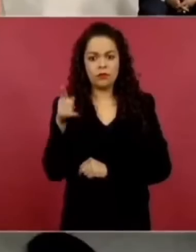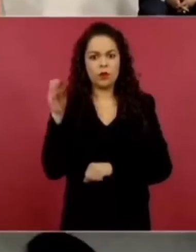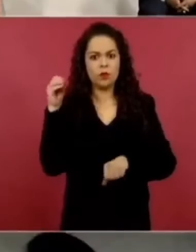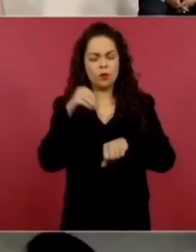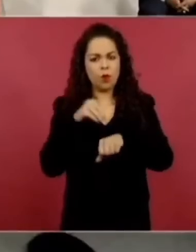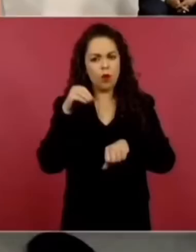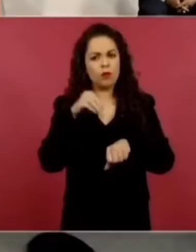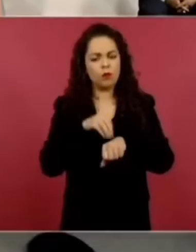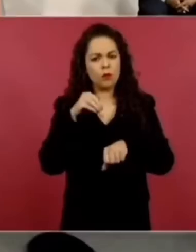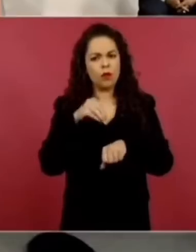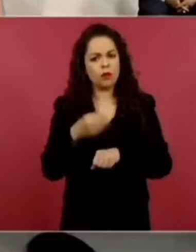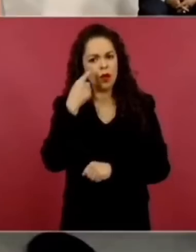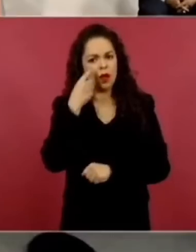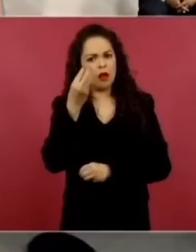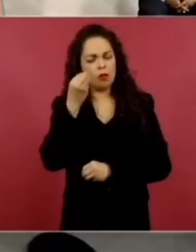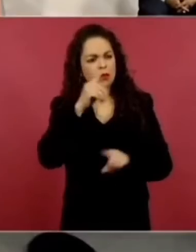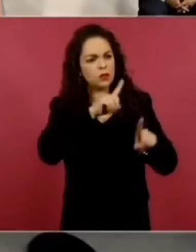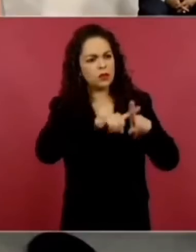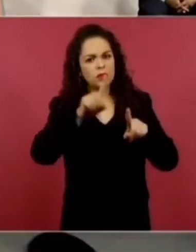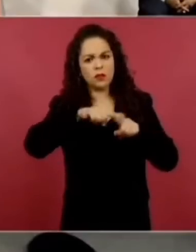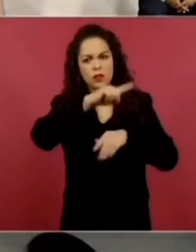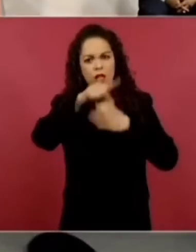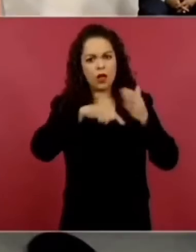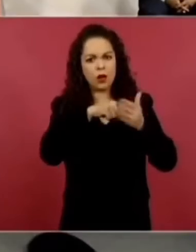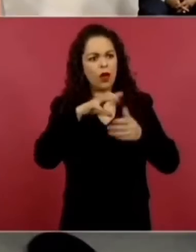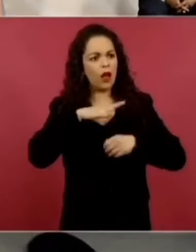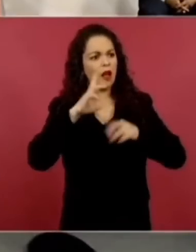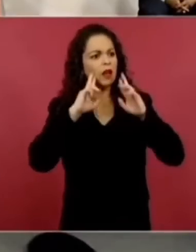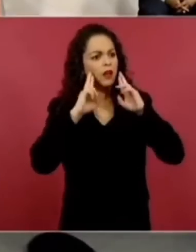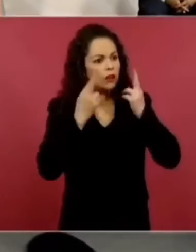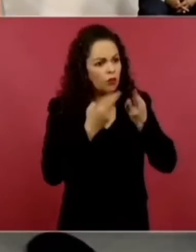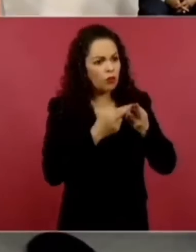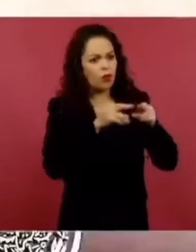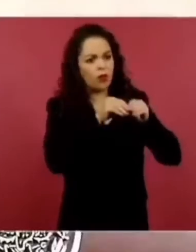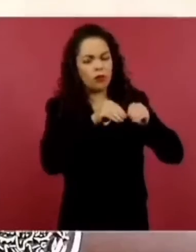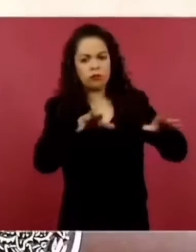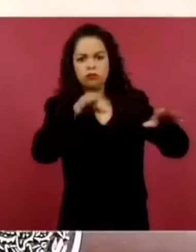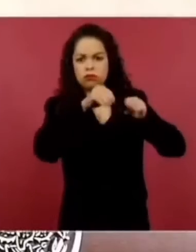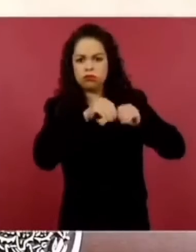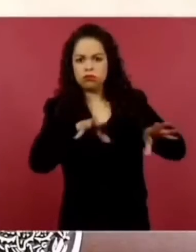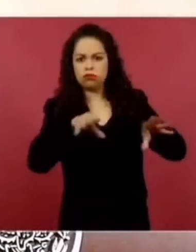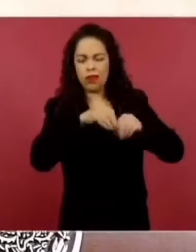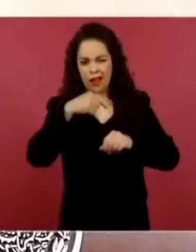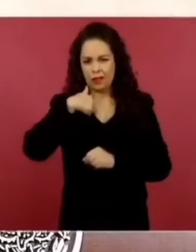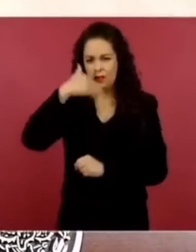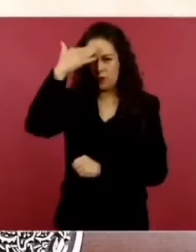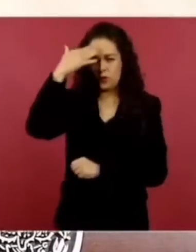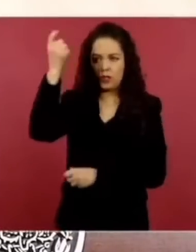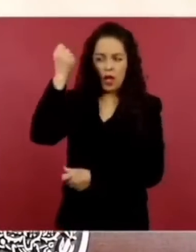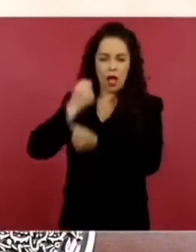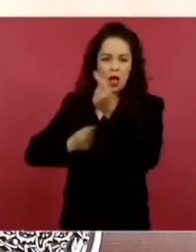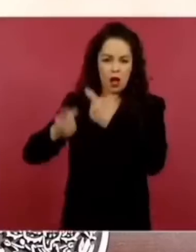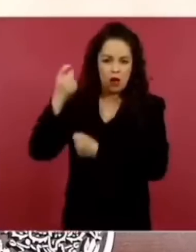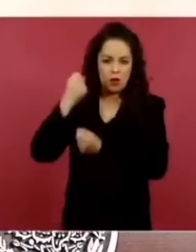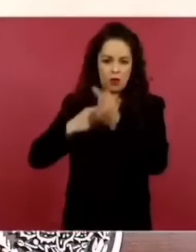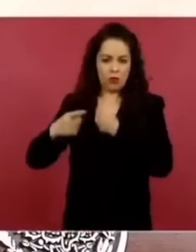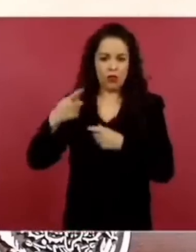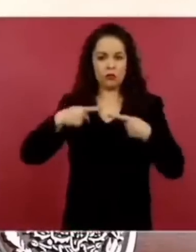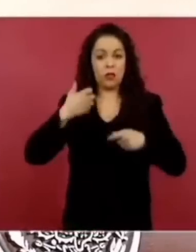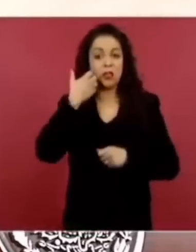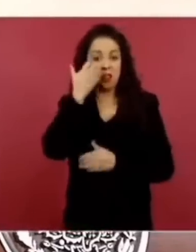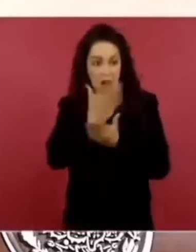Entiendo que en todos los partidos, pues siempre hay estos personajes que quieren involucrarse o meterse.